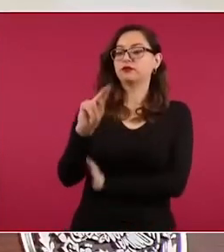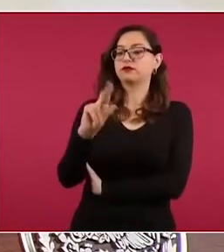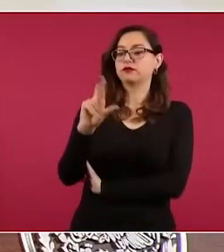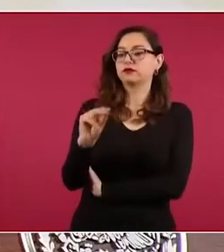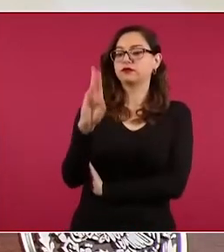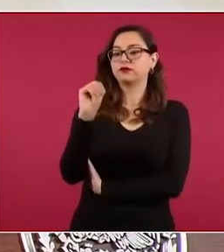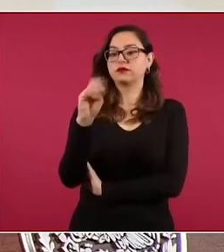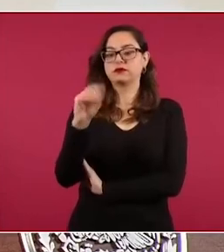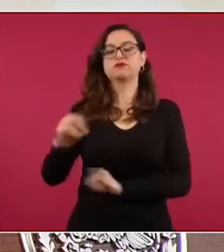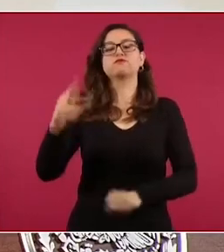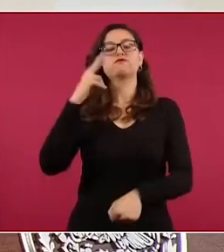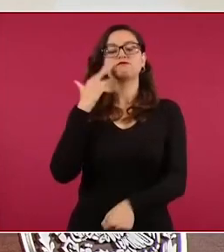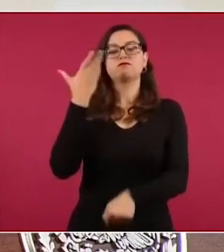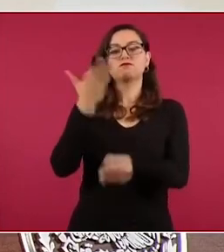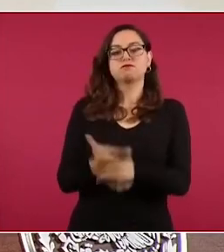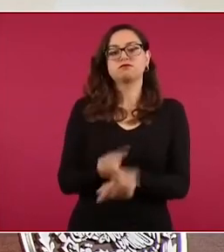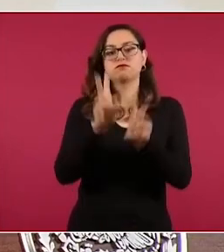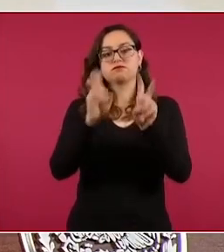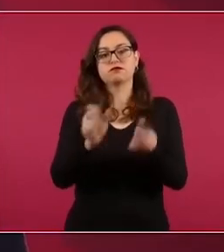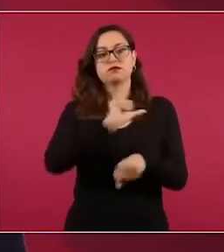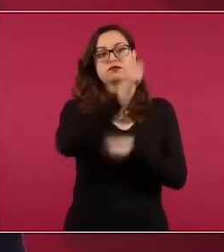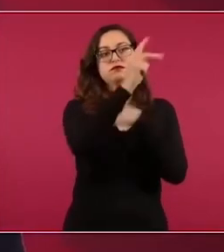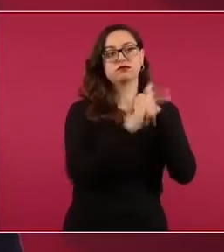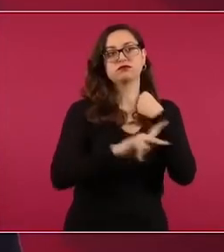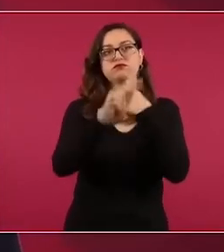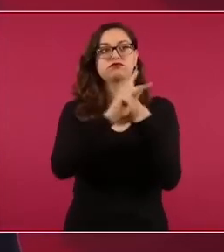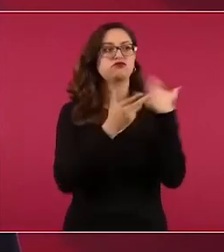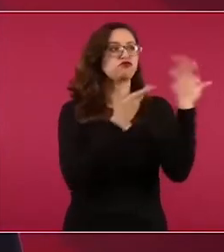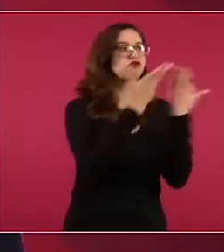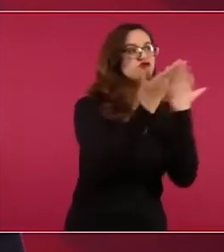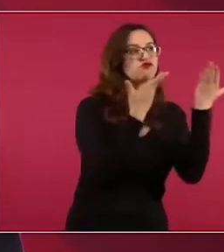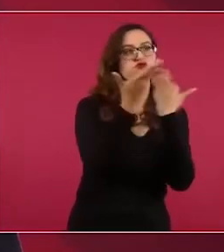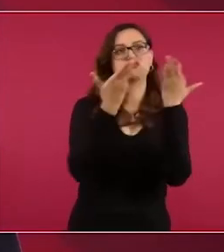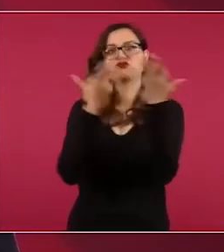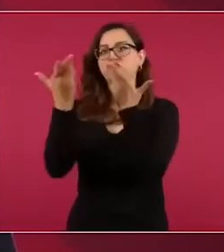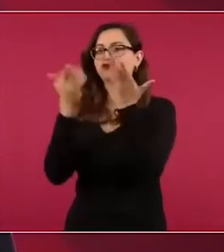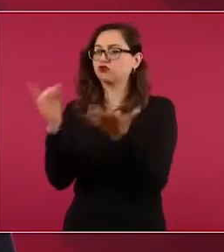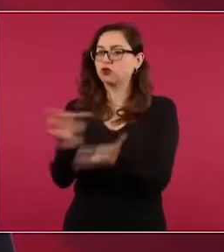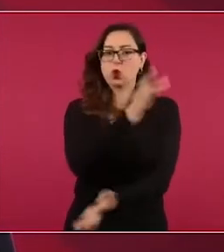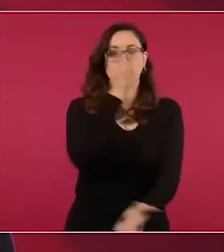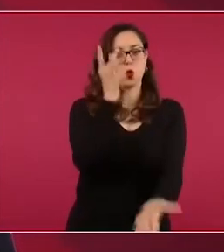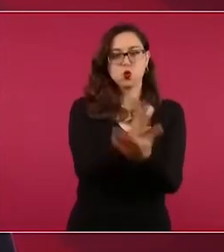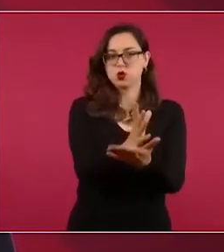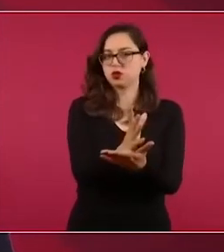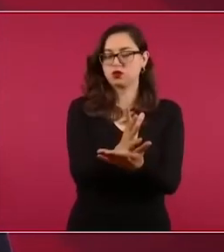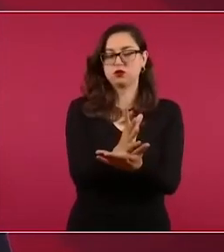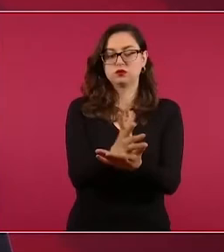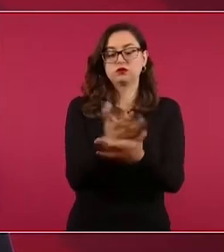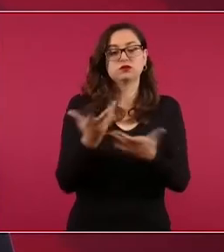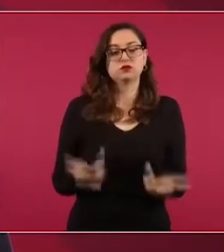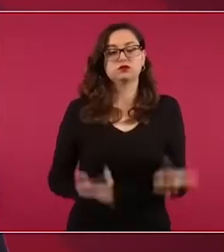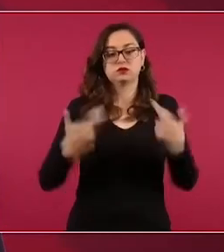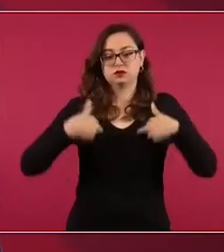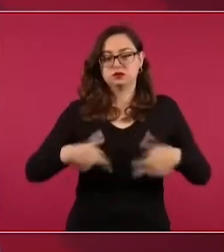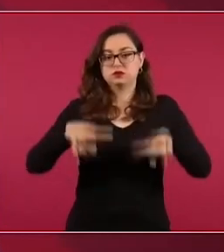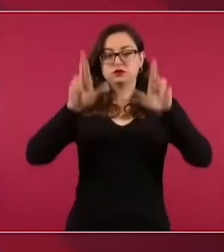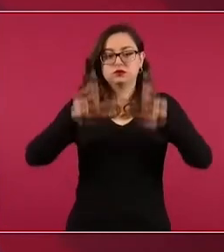responsable de la política exterior y representa al Estado